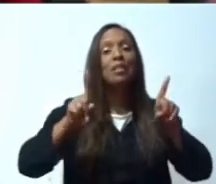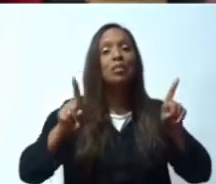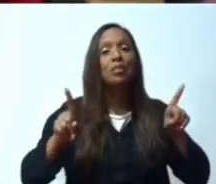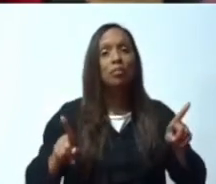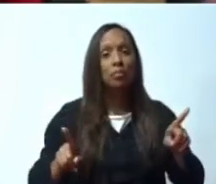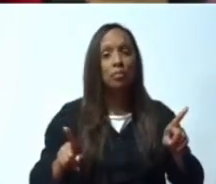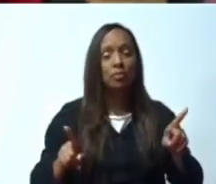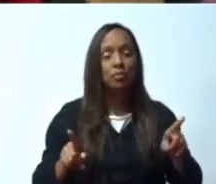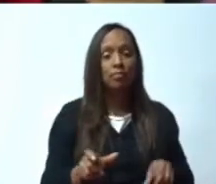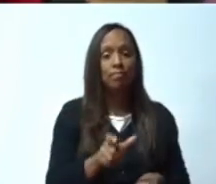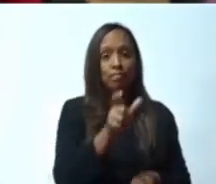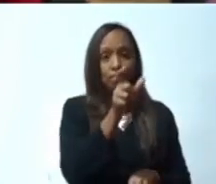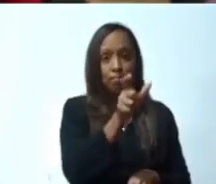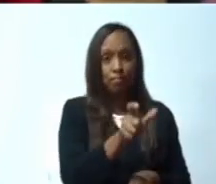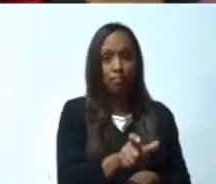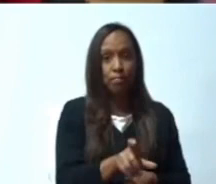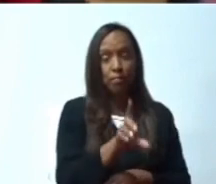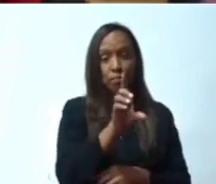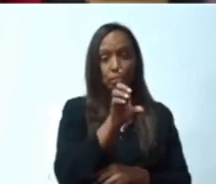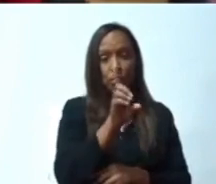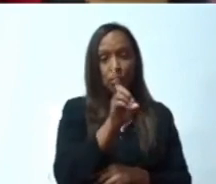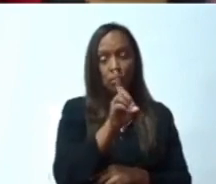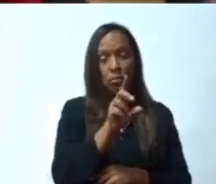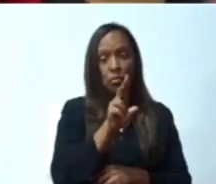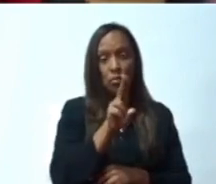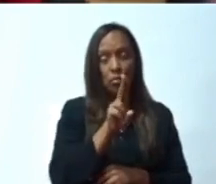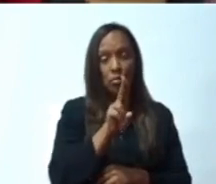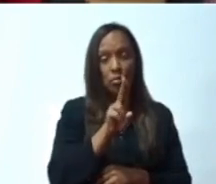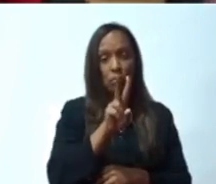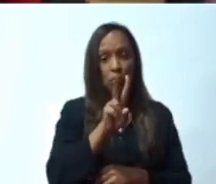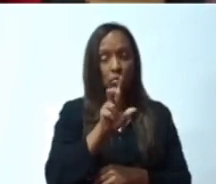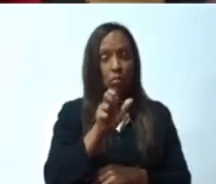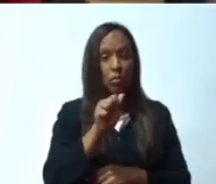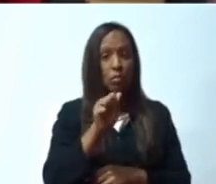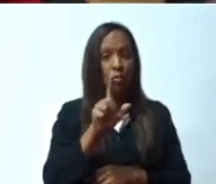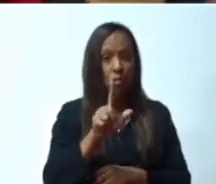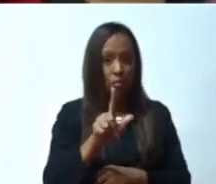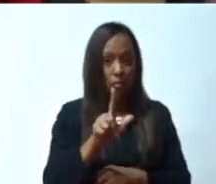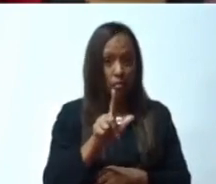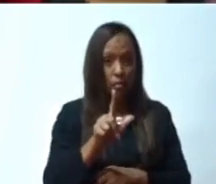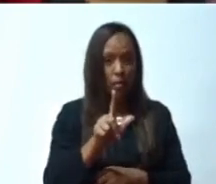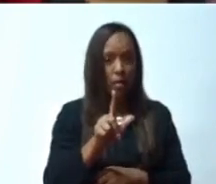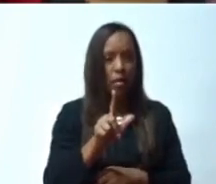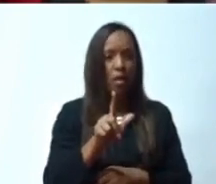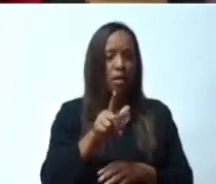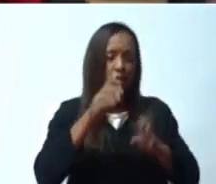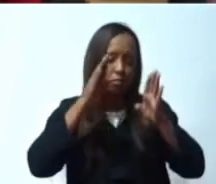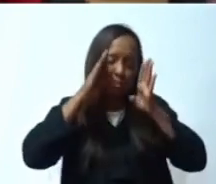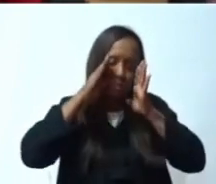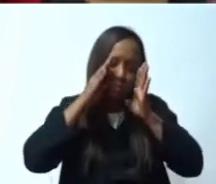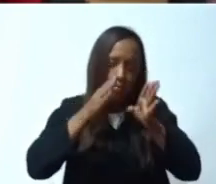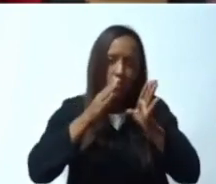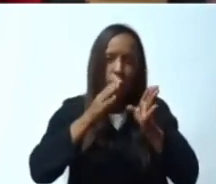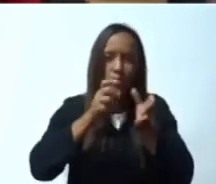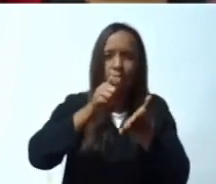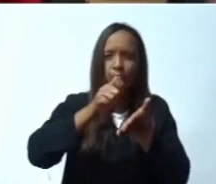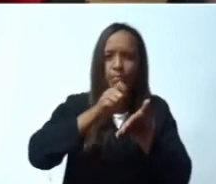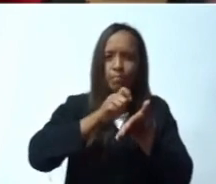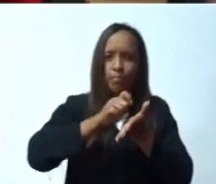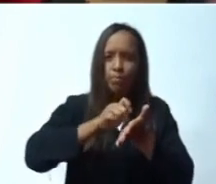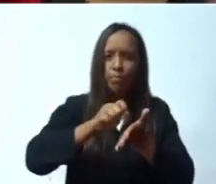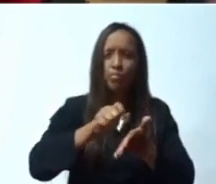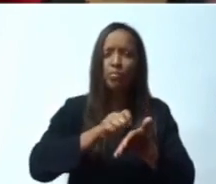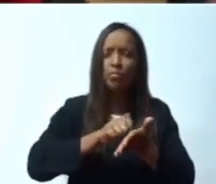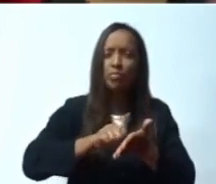a escribir para la moral, se ha dedicado su vida a